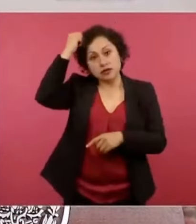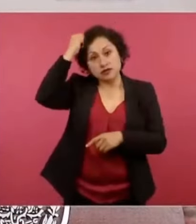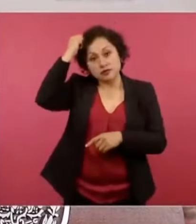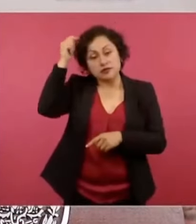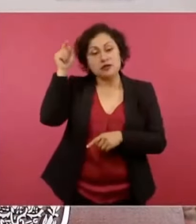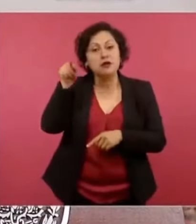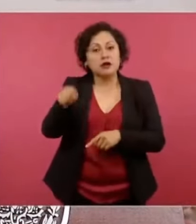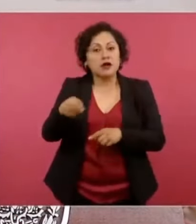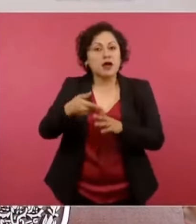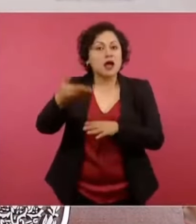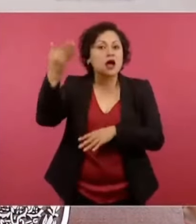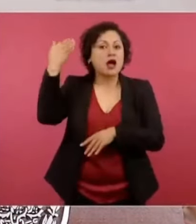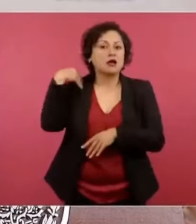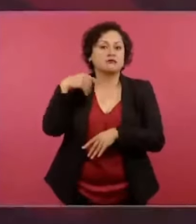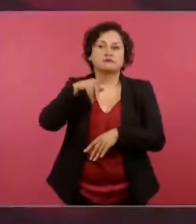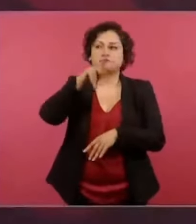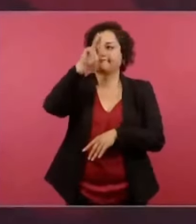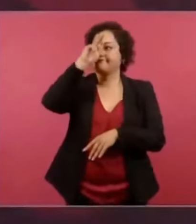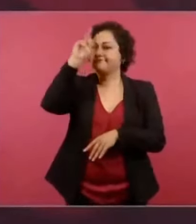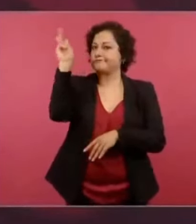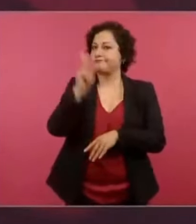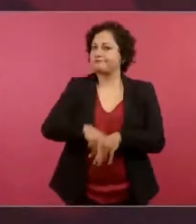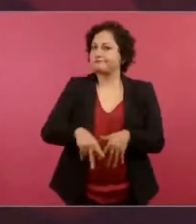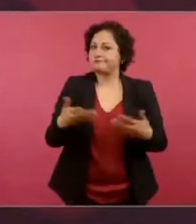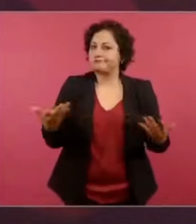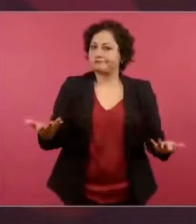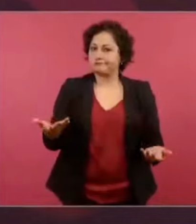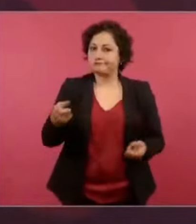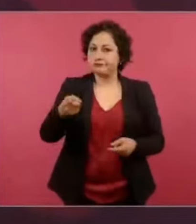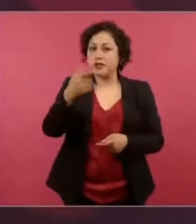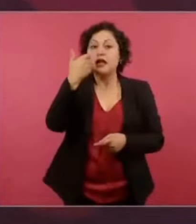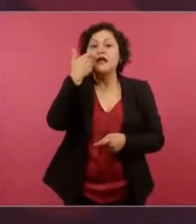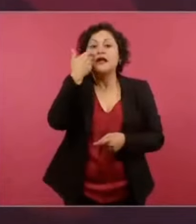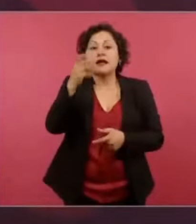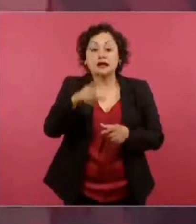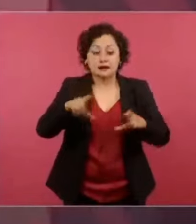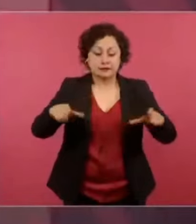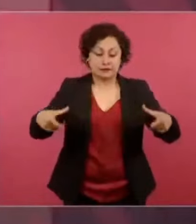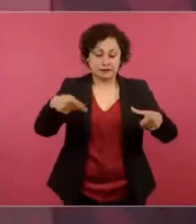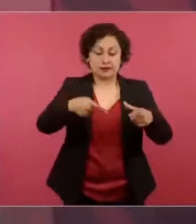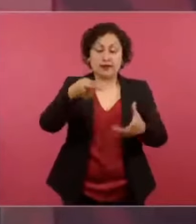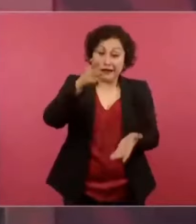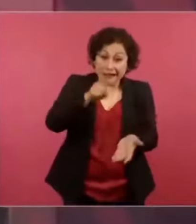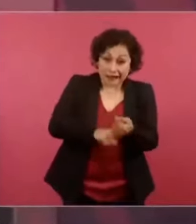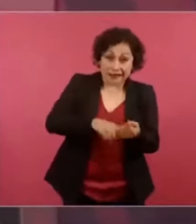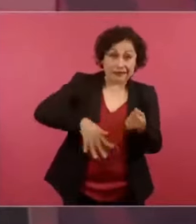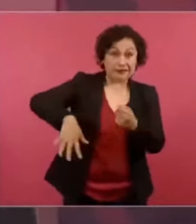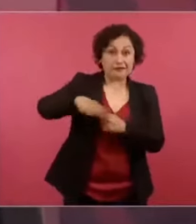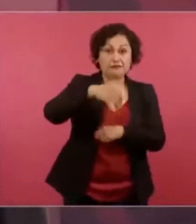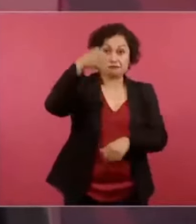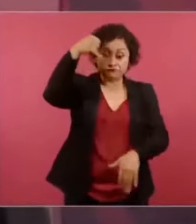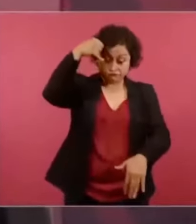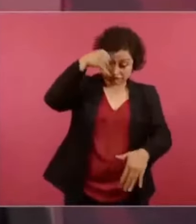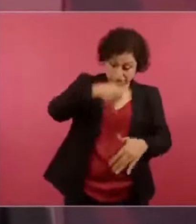el suelo está a 30, 40, 50 metros,